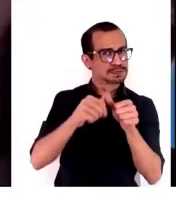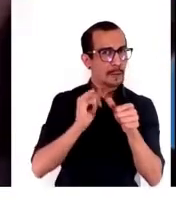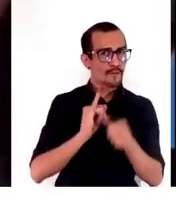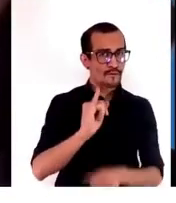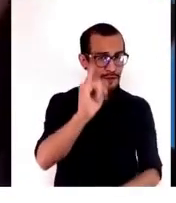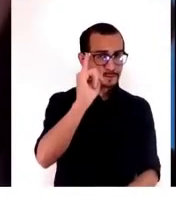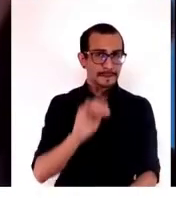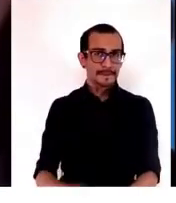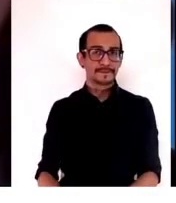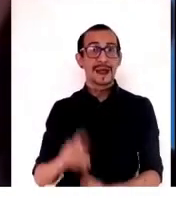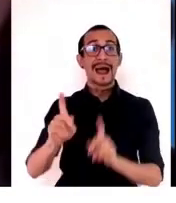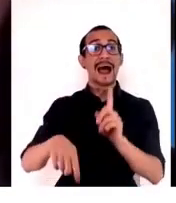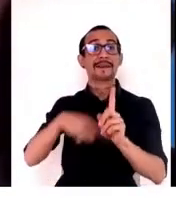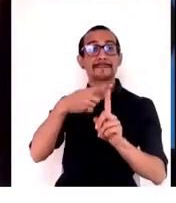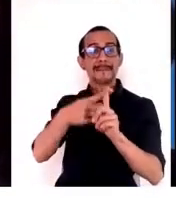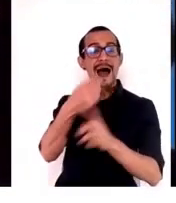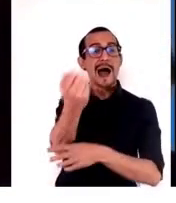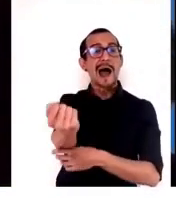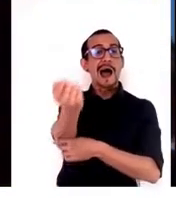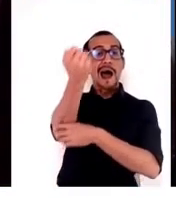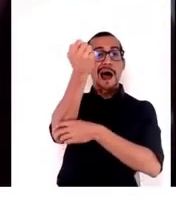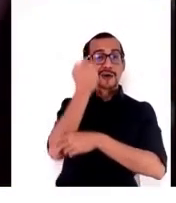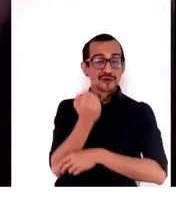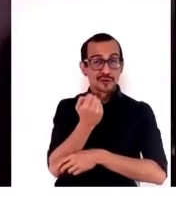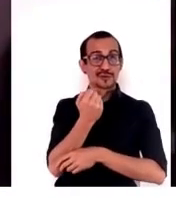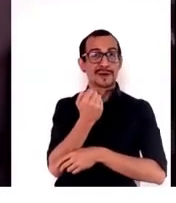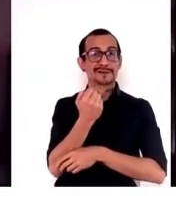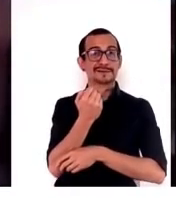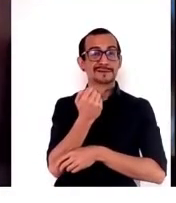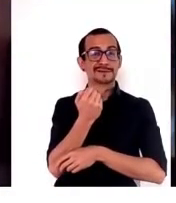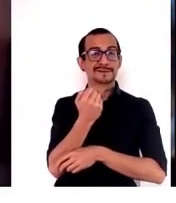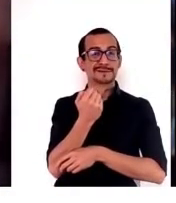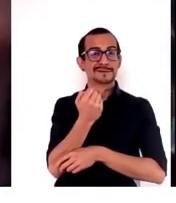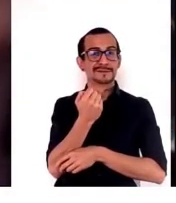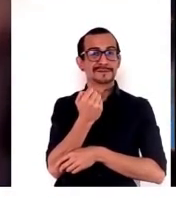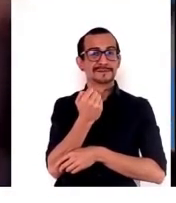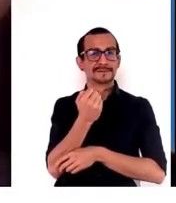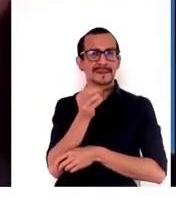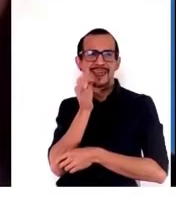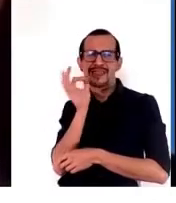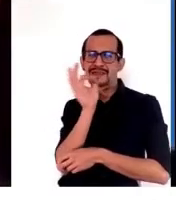ayudan a los smallholder farmers.